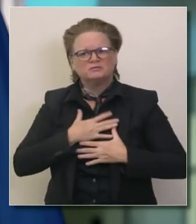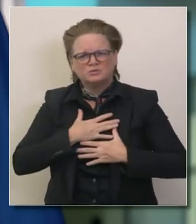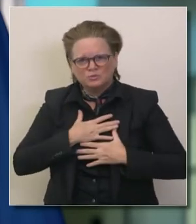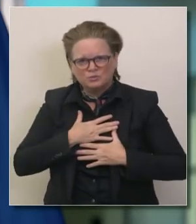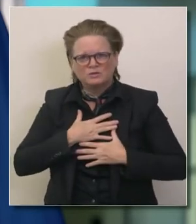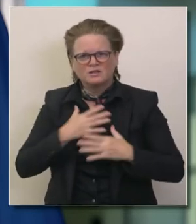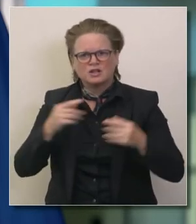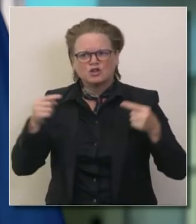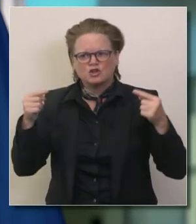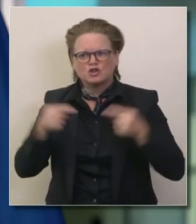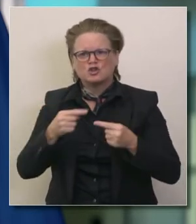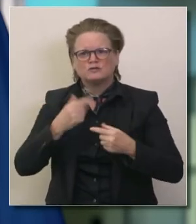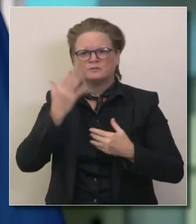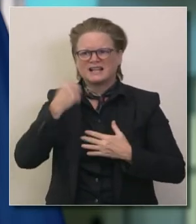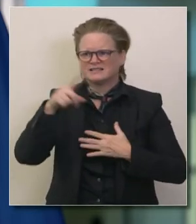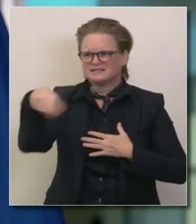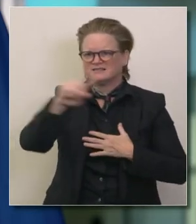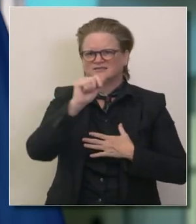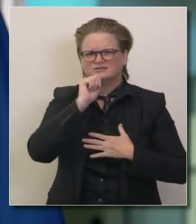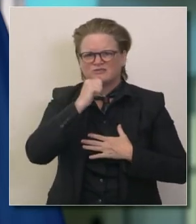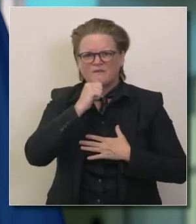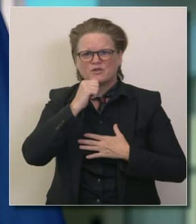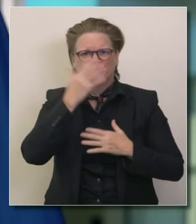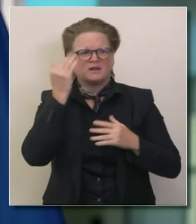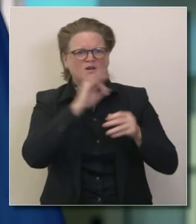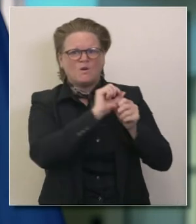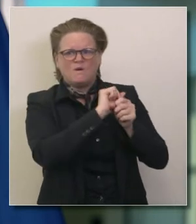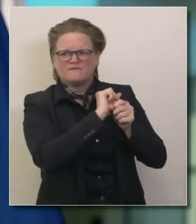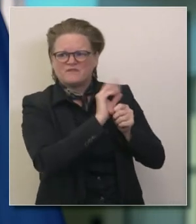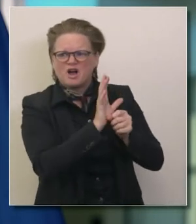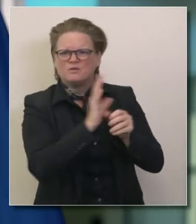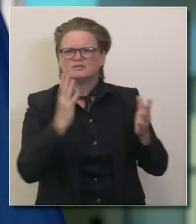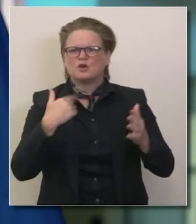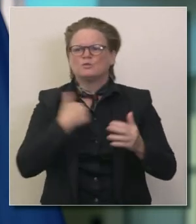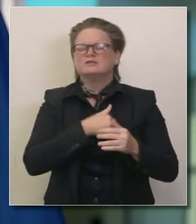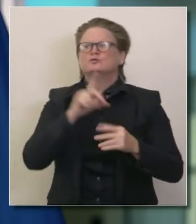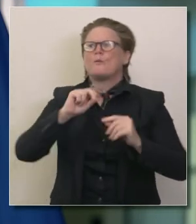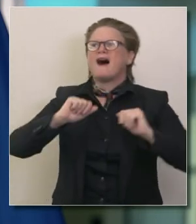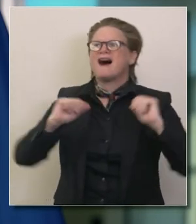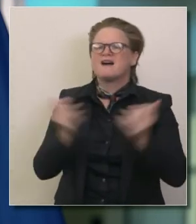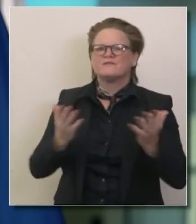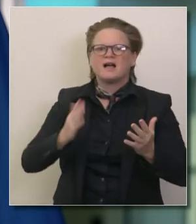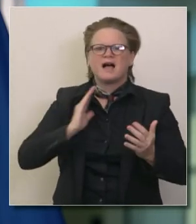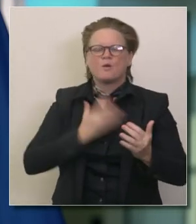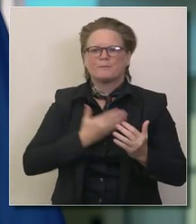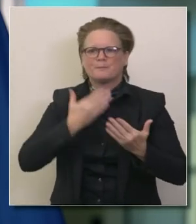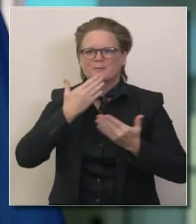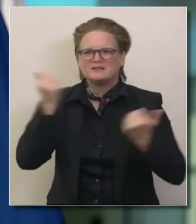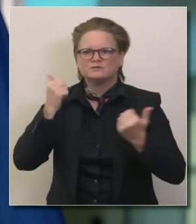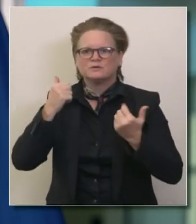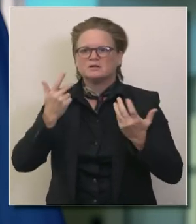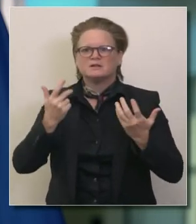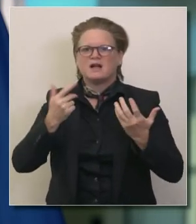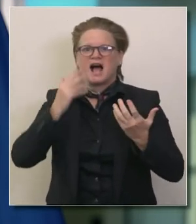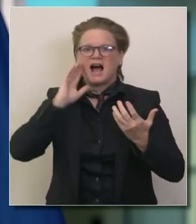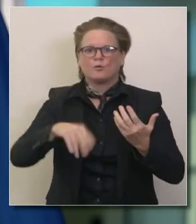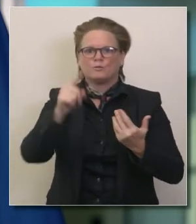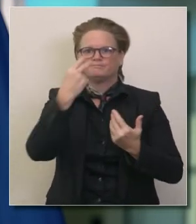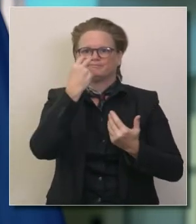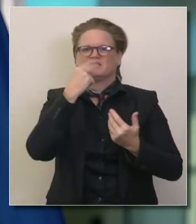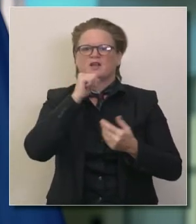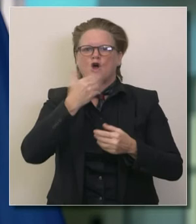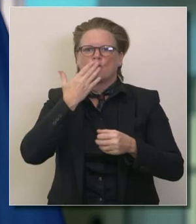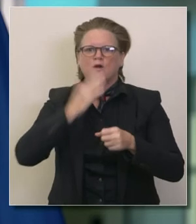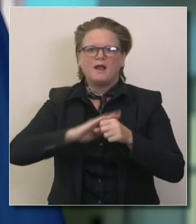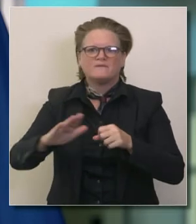personas siendo destruidas por esta pandemia y simplemente estamos tratando de hacer lo mejor posible y reconozco que nunca es lo suficiente